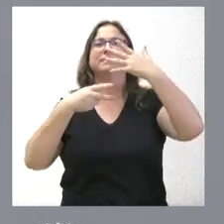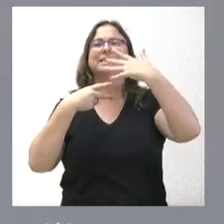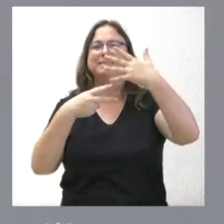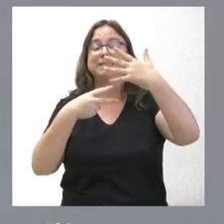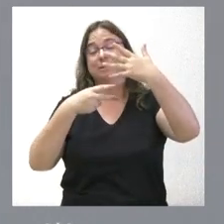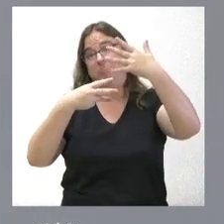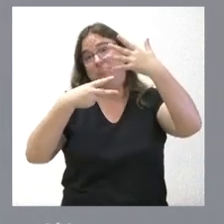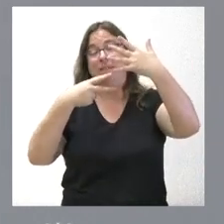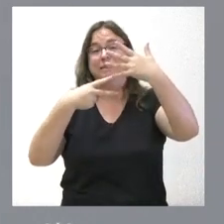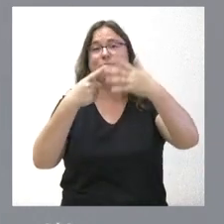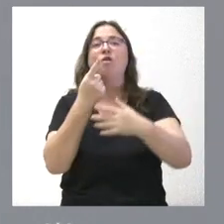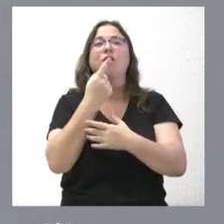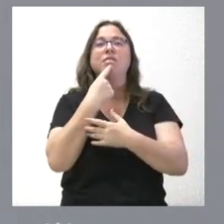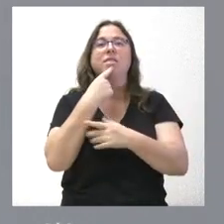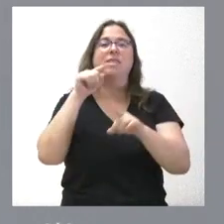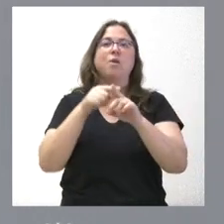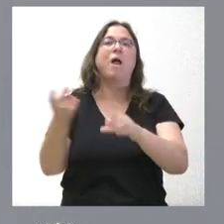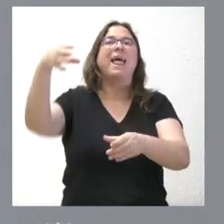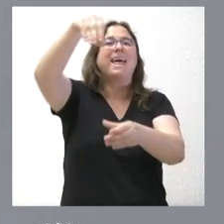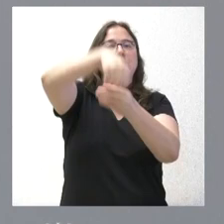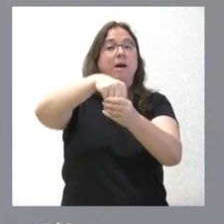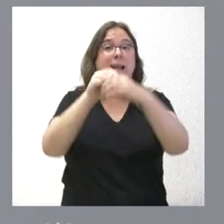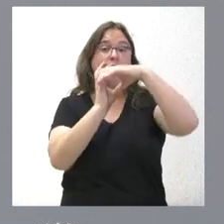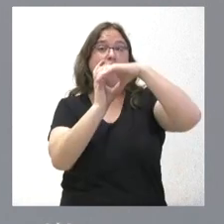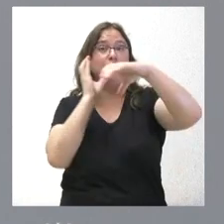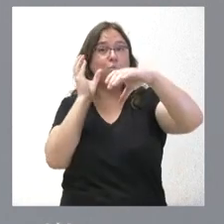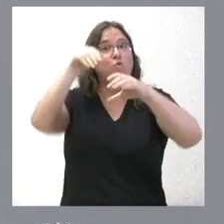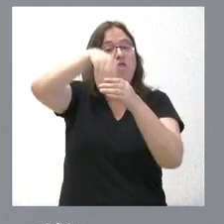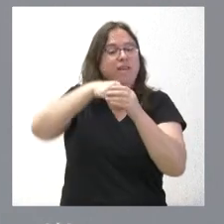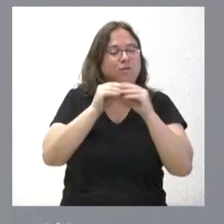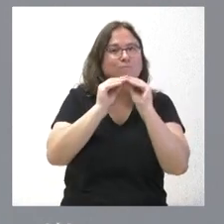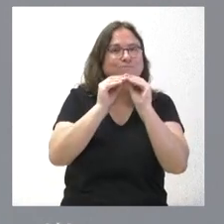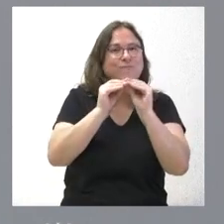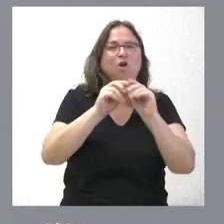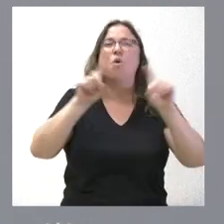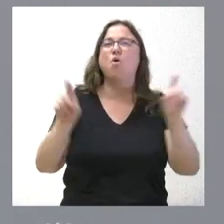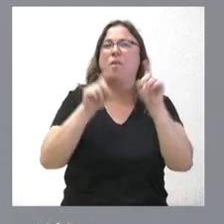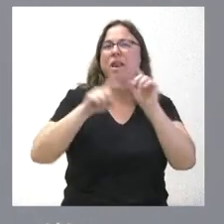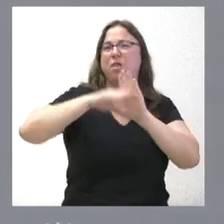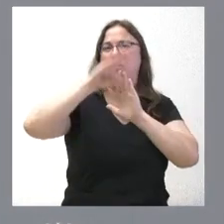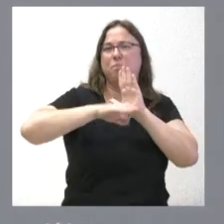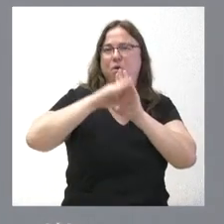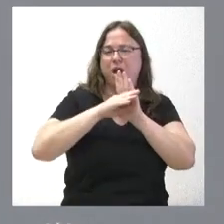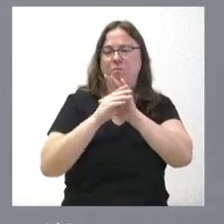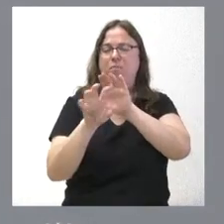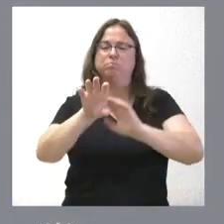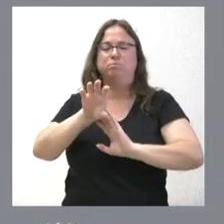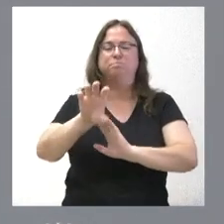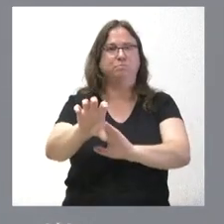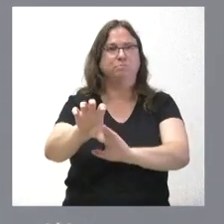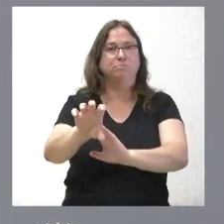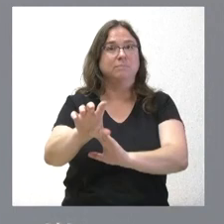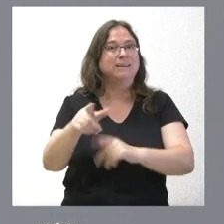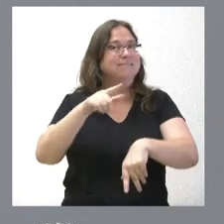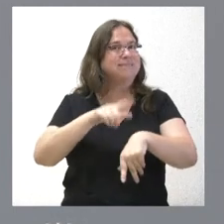que se encuentra dentro de los vehículos y se transporta con el mismo. Es un equipamiento de hardware y de software para la información en